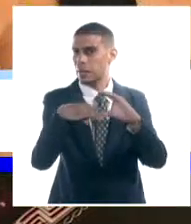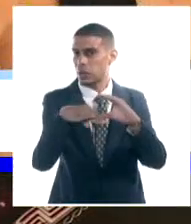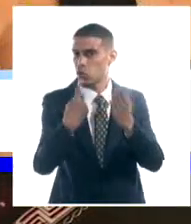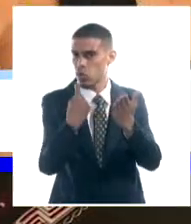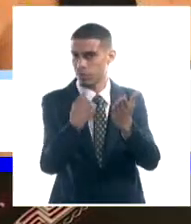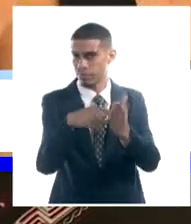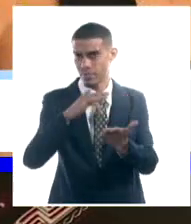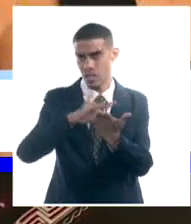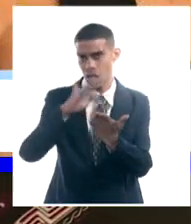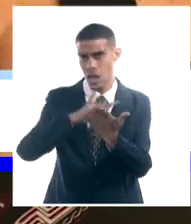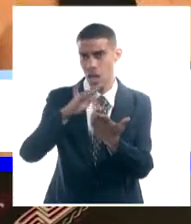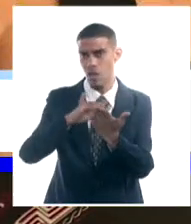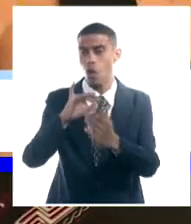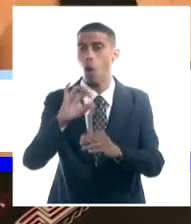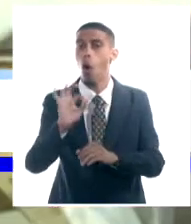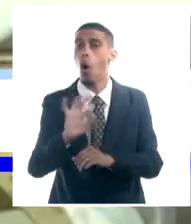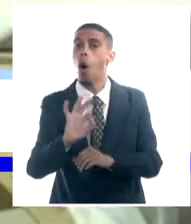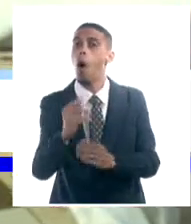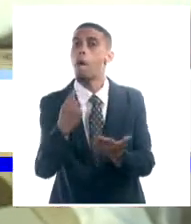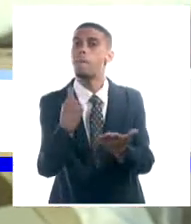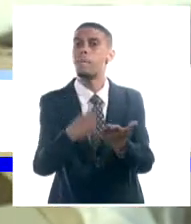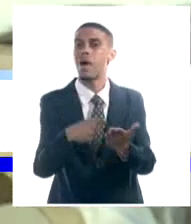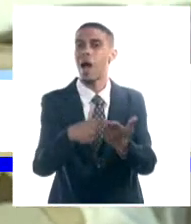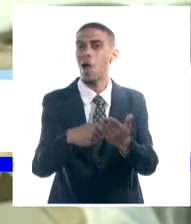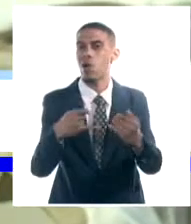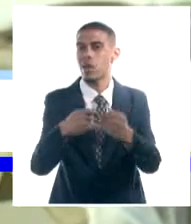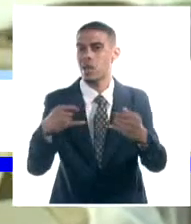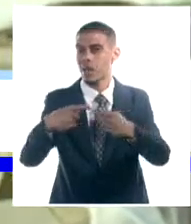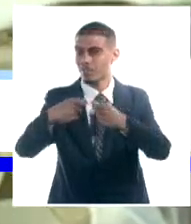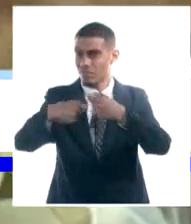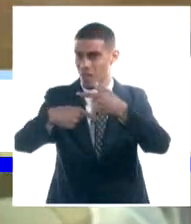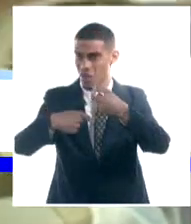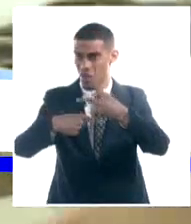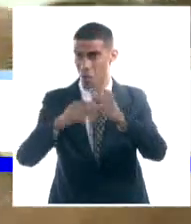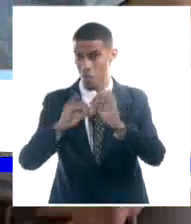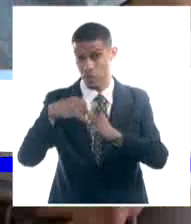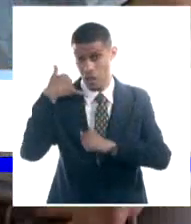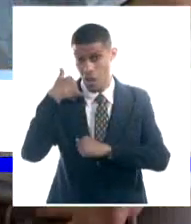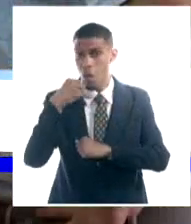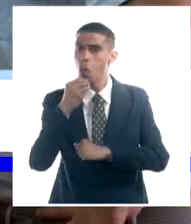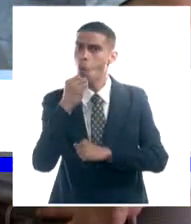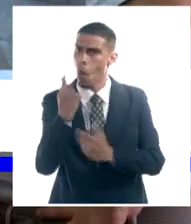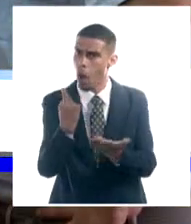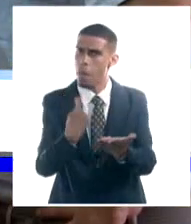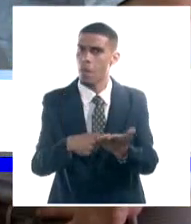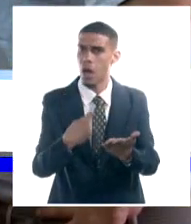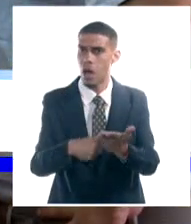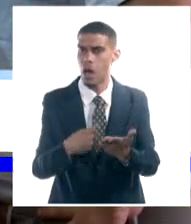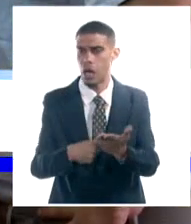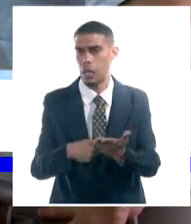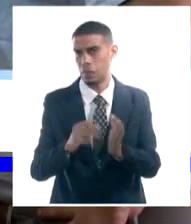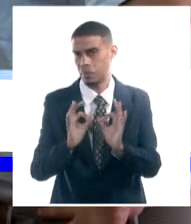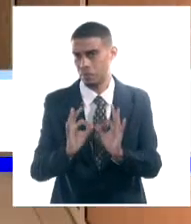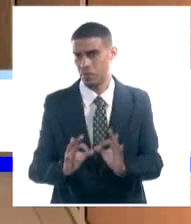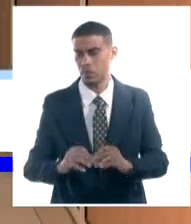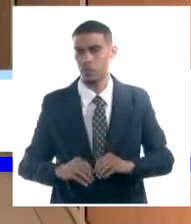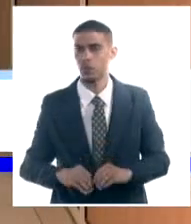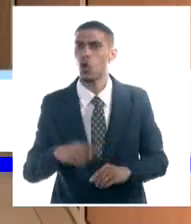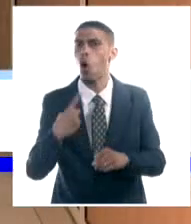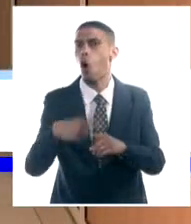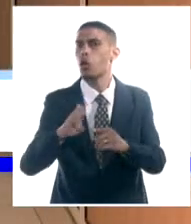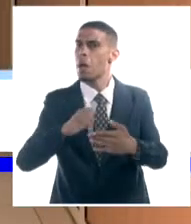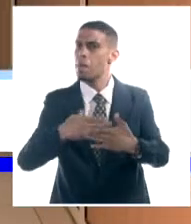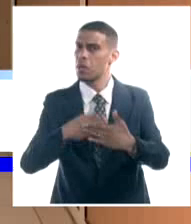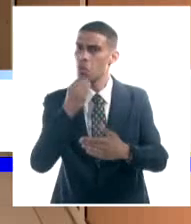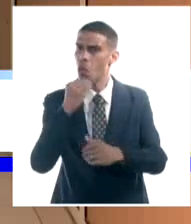desde la opción pago en línea de transfer móvil y en zona, sin distinción del tipo de propiedad del establecimiento o entidad que haga la